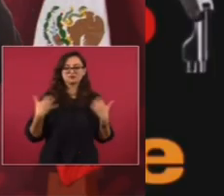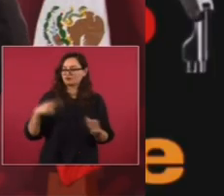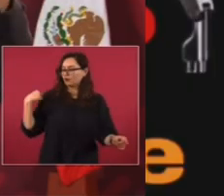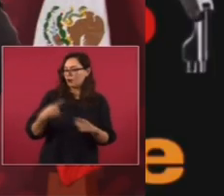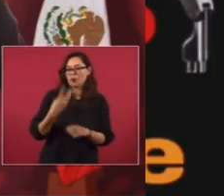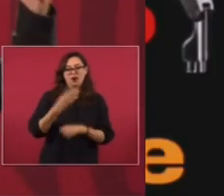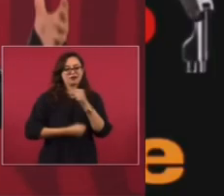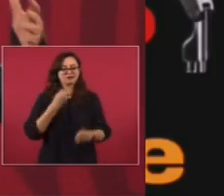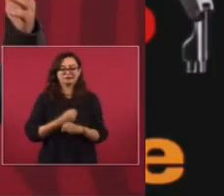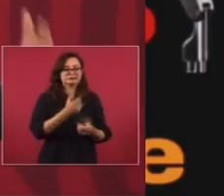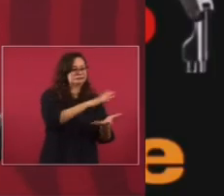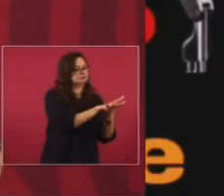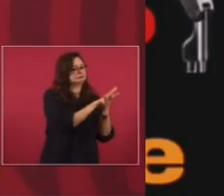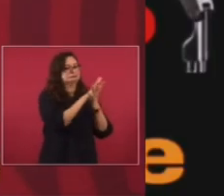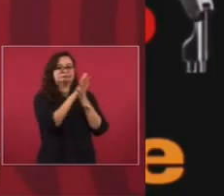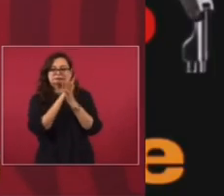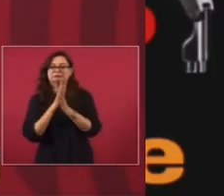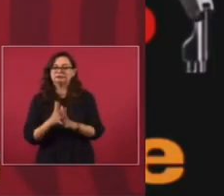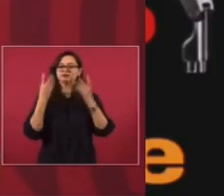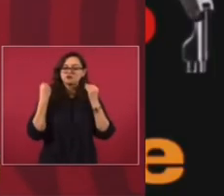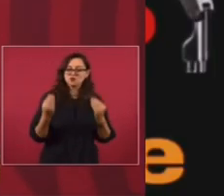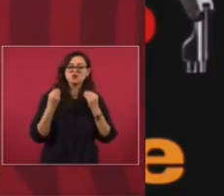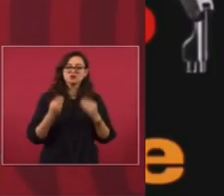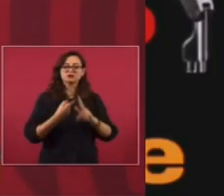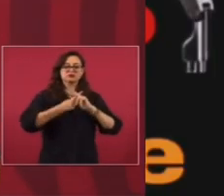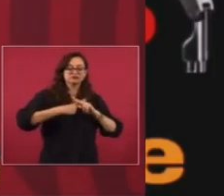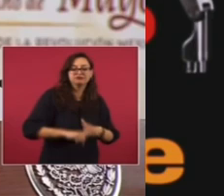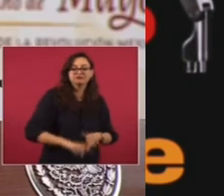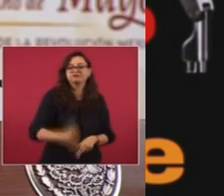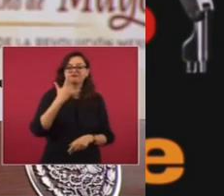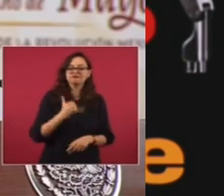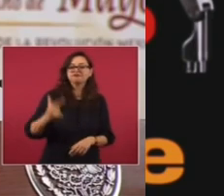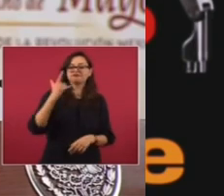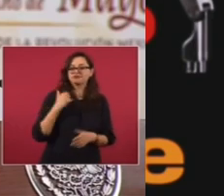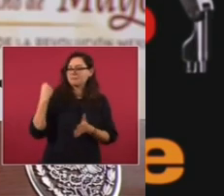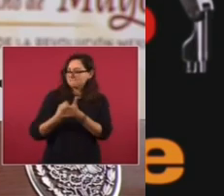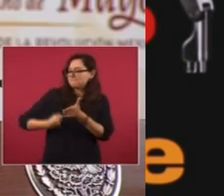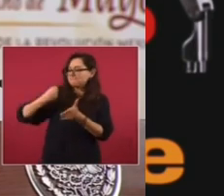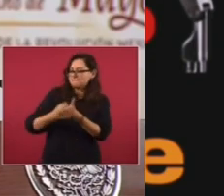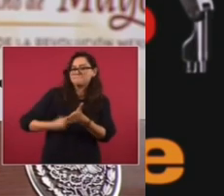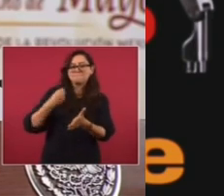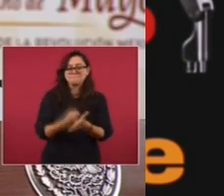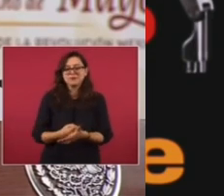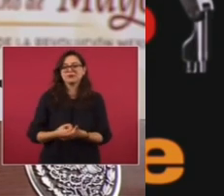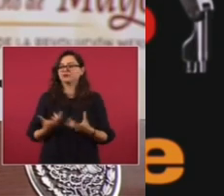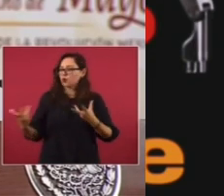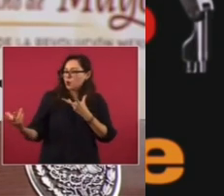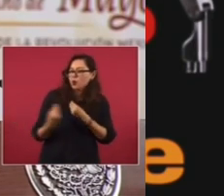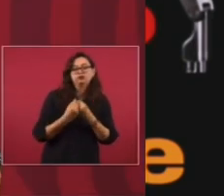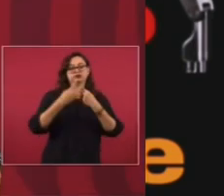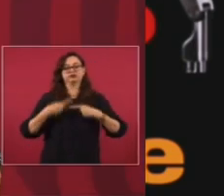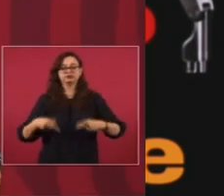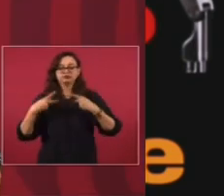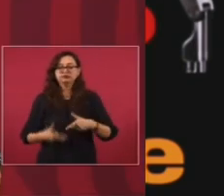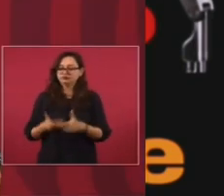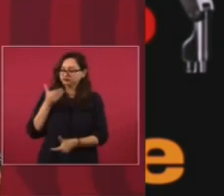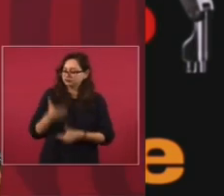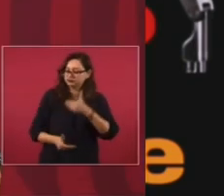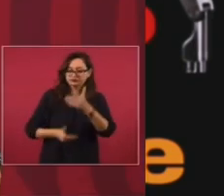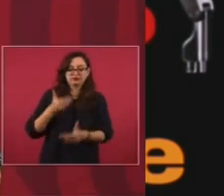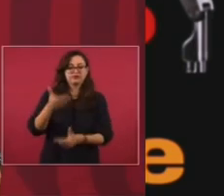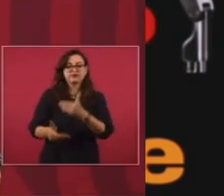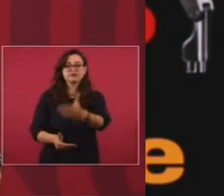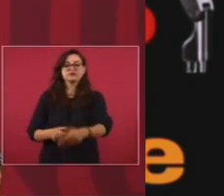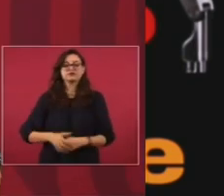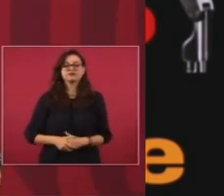Hay algunas preguntas que sus encandilados de este loco que está en palacio se deberían de hacer, pero no sé si se las hagan o no se